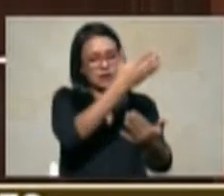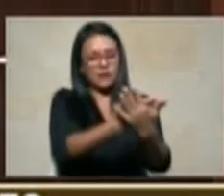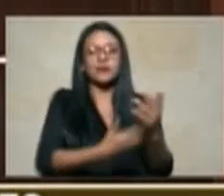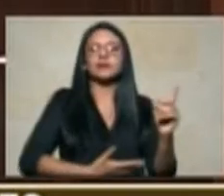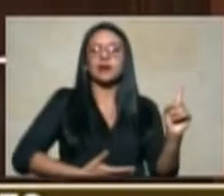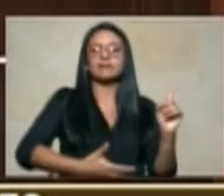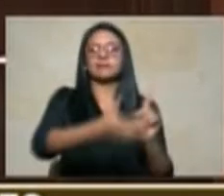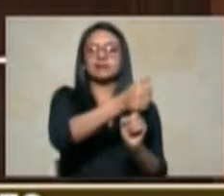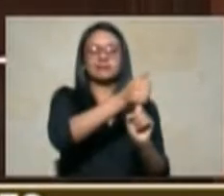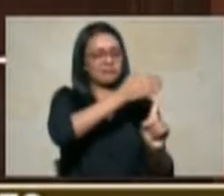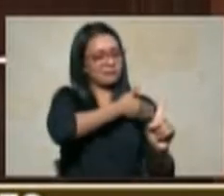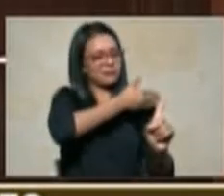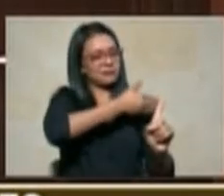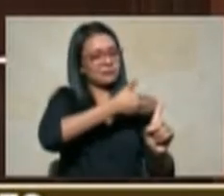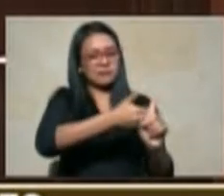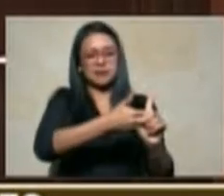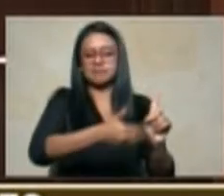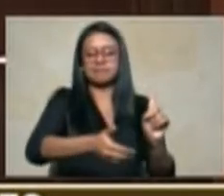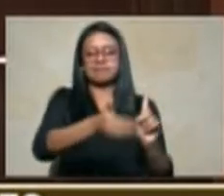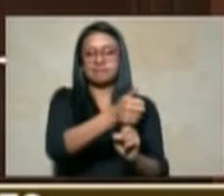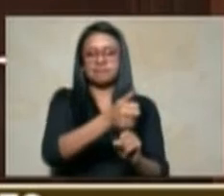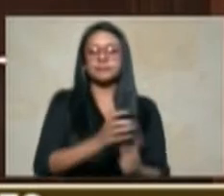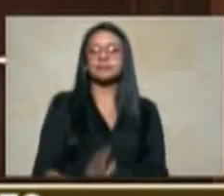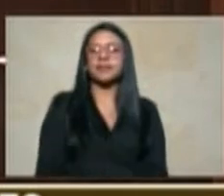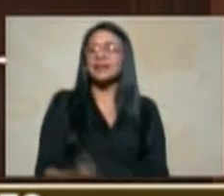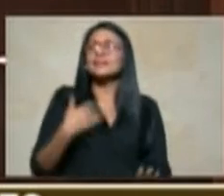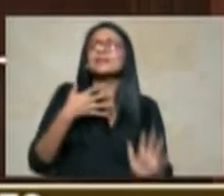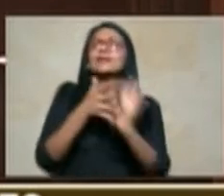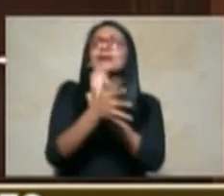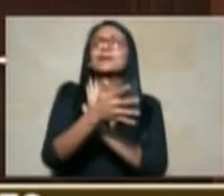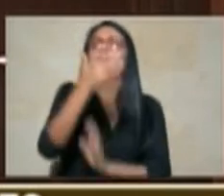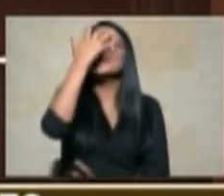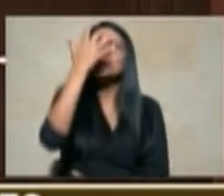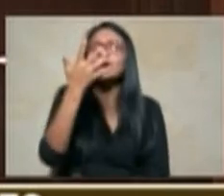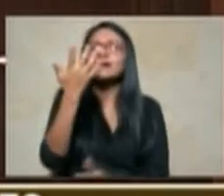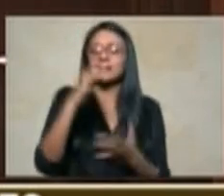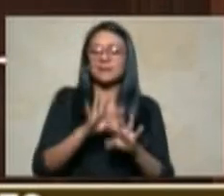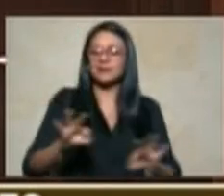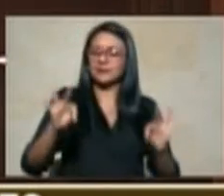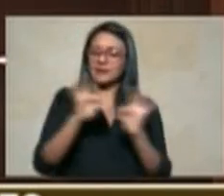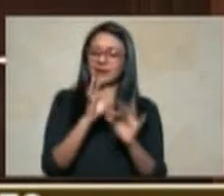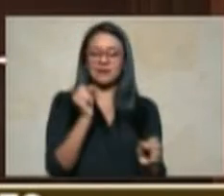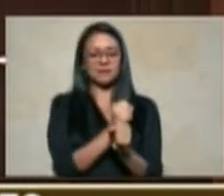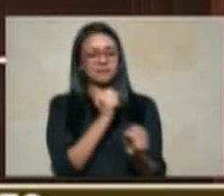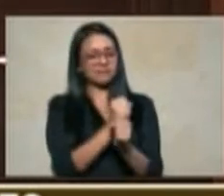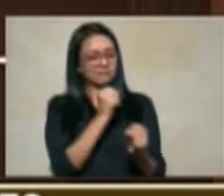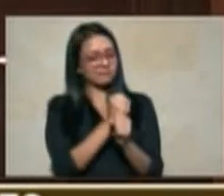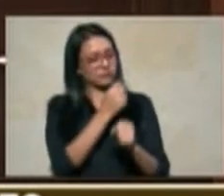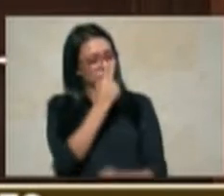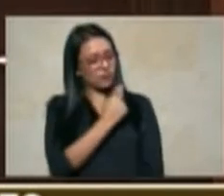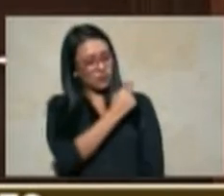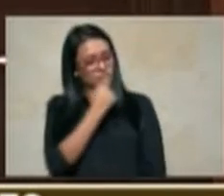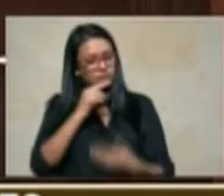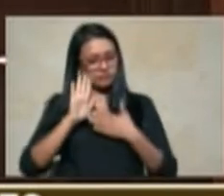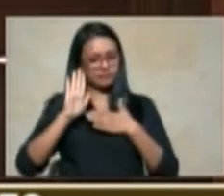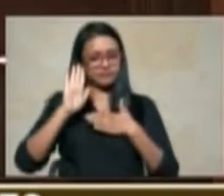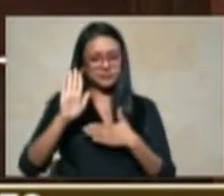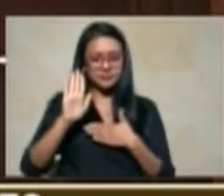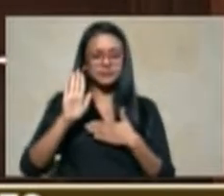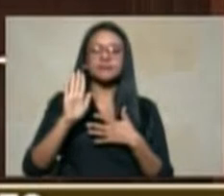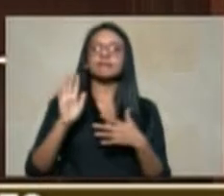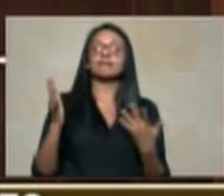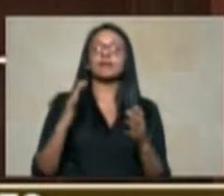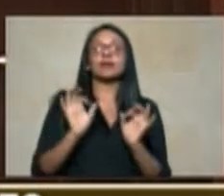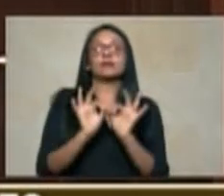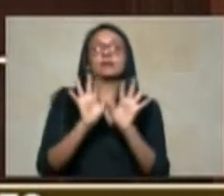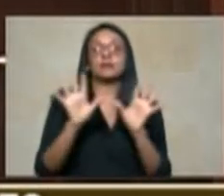lo traigo porque me parece importante la labor de seguimiento a la cual me comprometí tuve la casualidad de